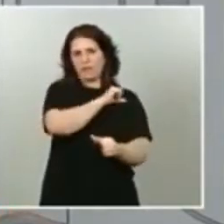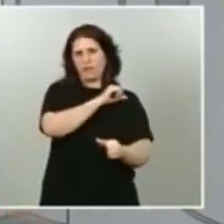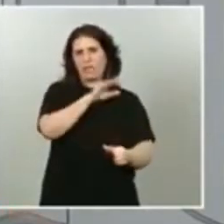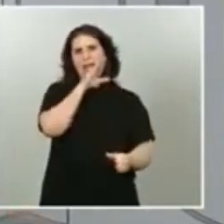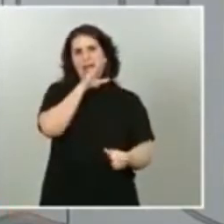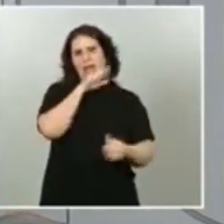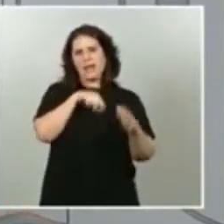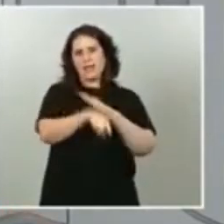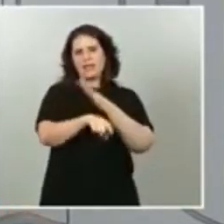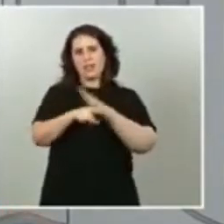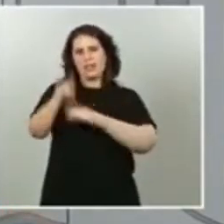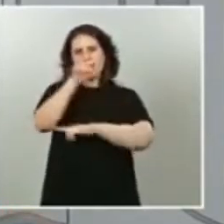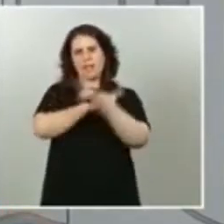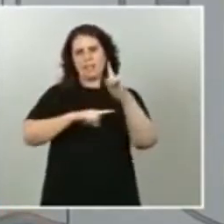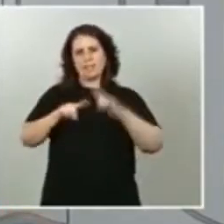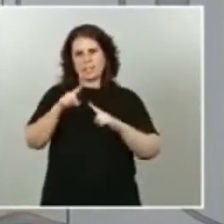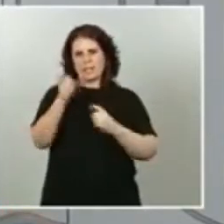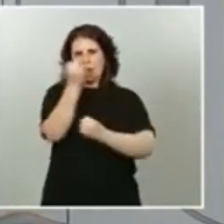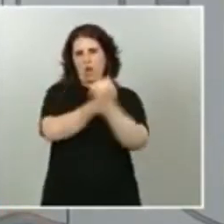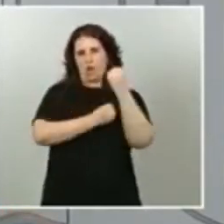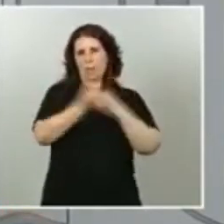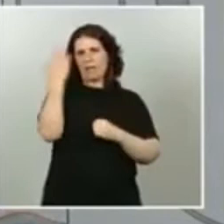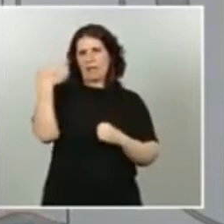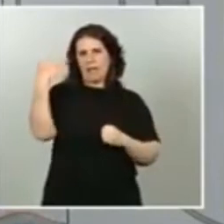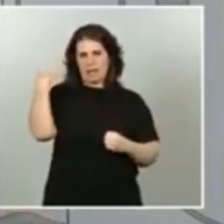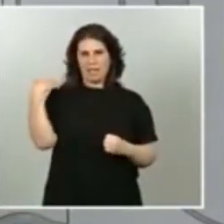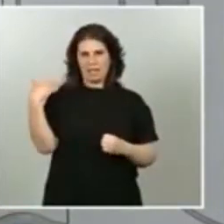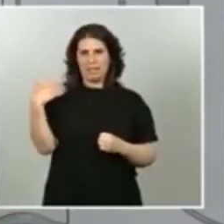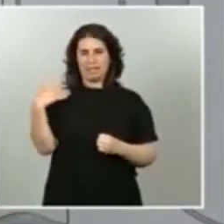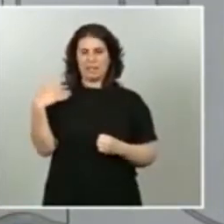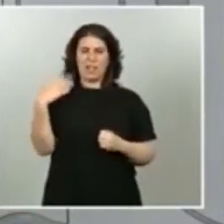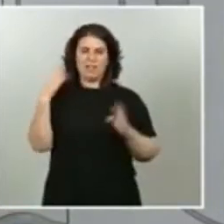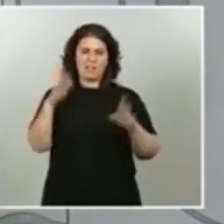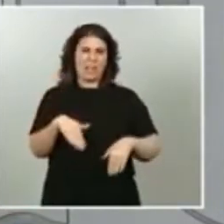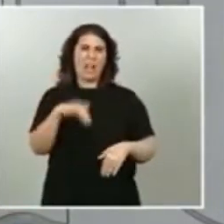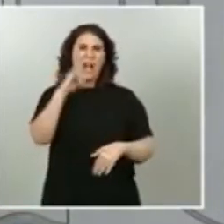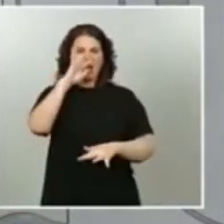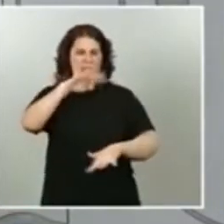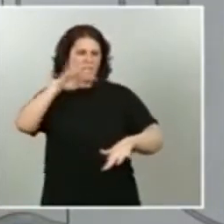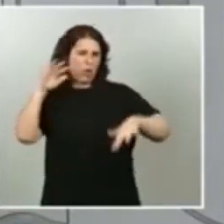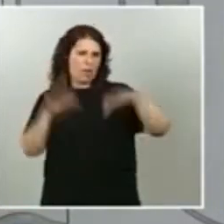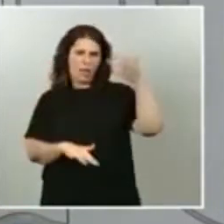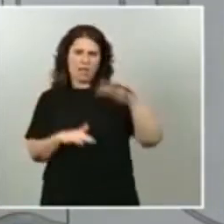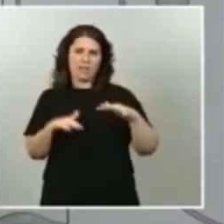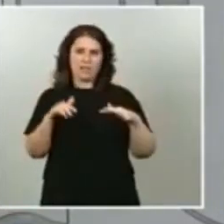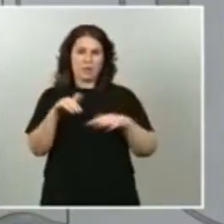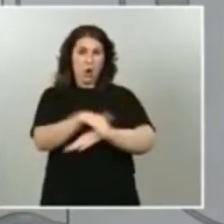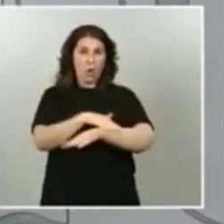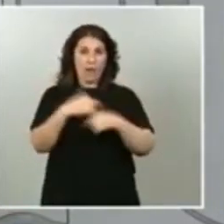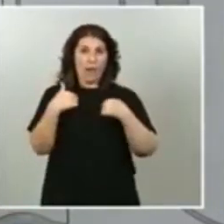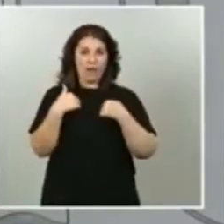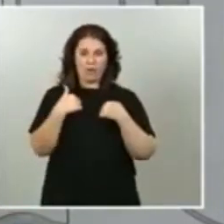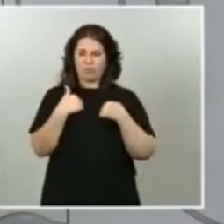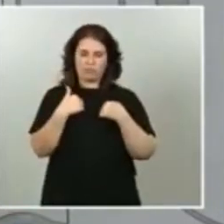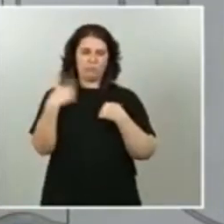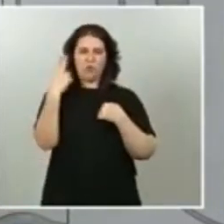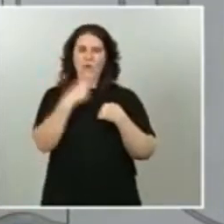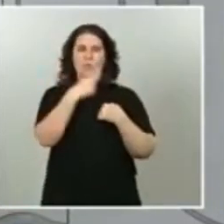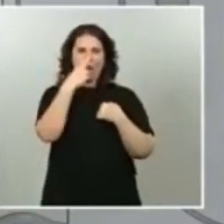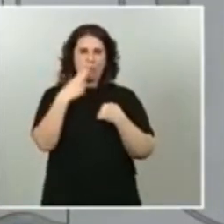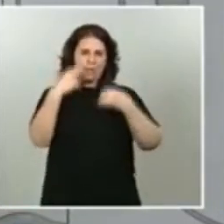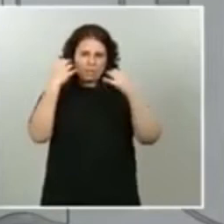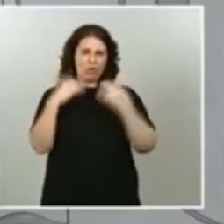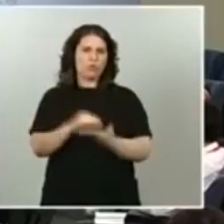económicas en otros momentos que han dejado un lastre de desigualdad que este Gobierno está firmemente comprometido a poder resolver.